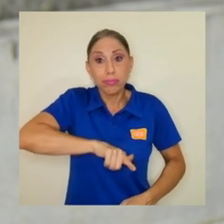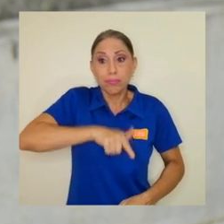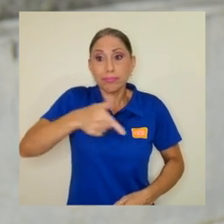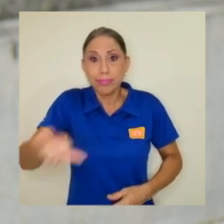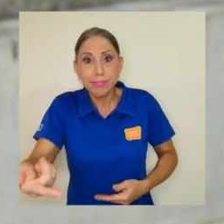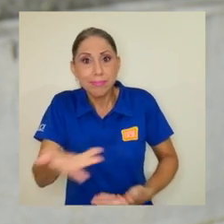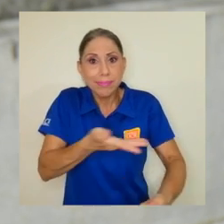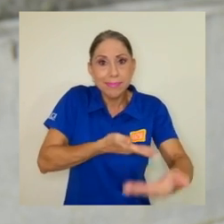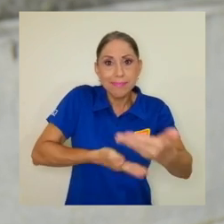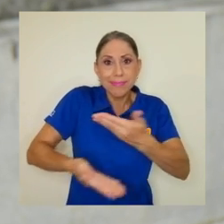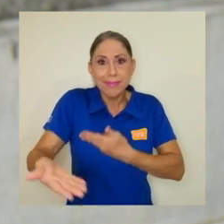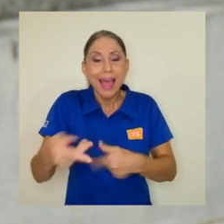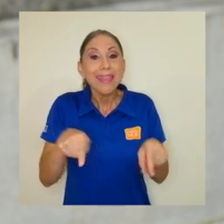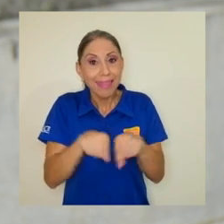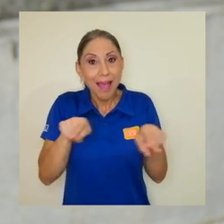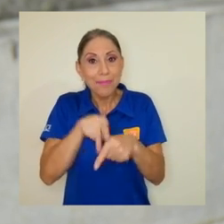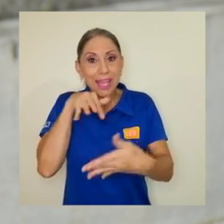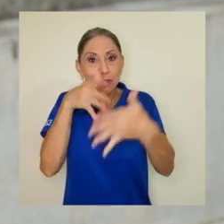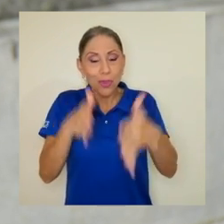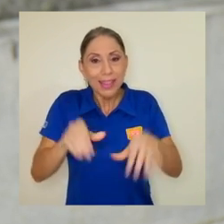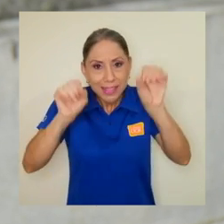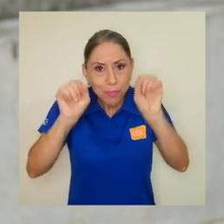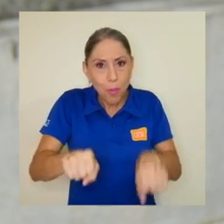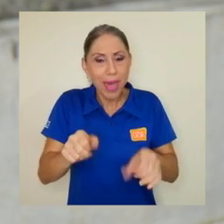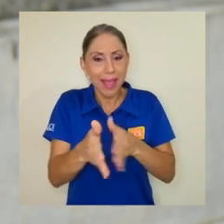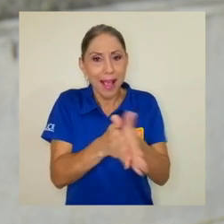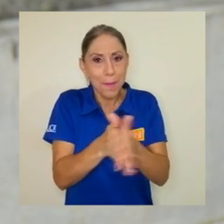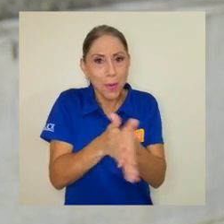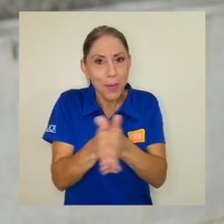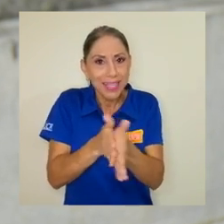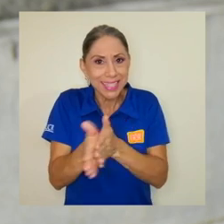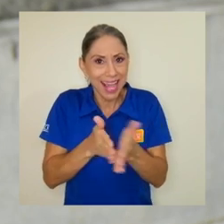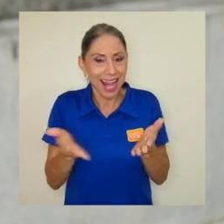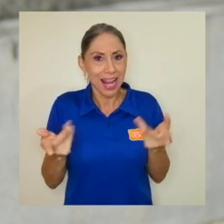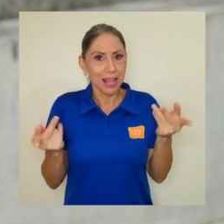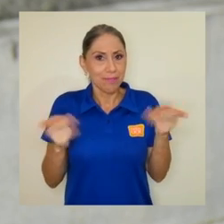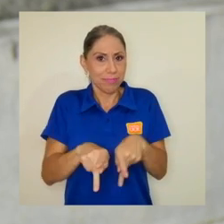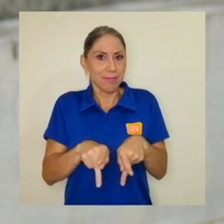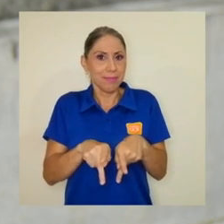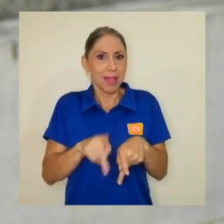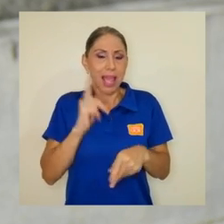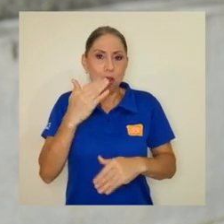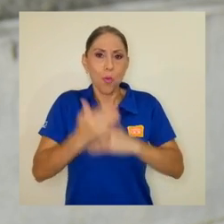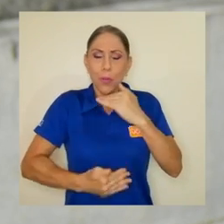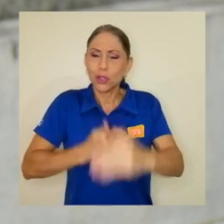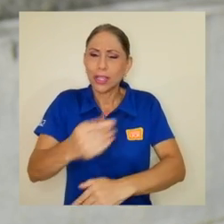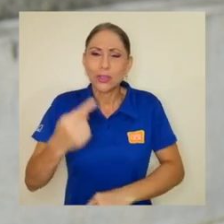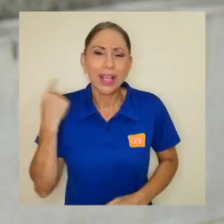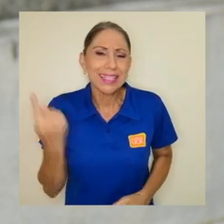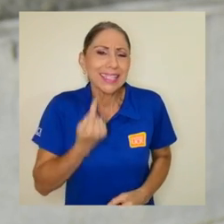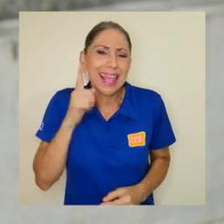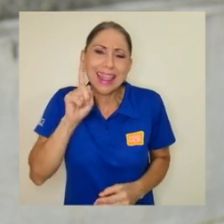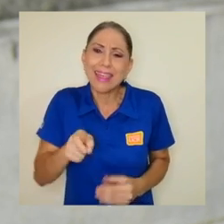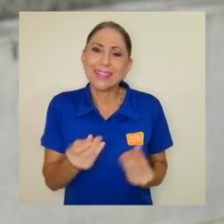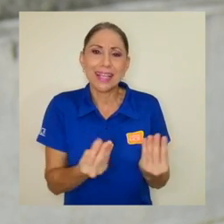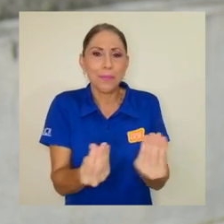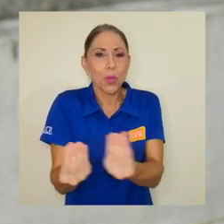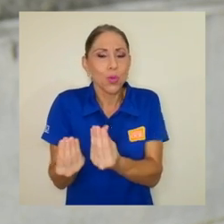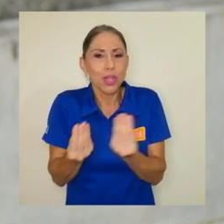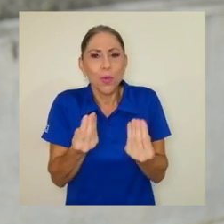también que las y los estudiantes puedan aprovechar, digamos, de lo que se genera en un proceso que tiene que ser siempre productivo,